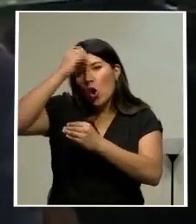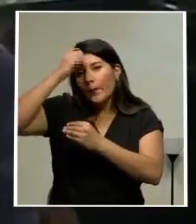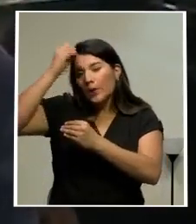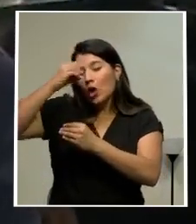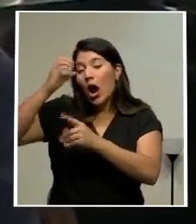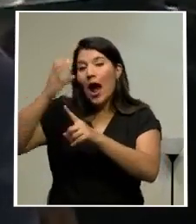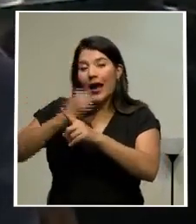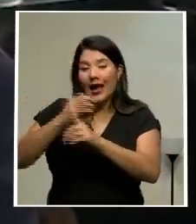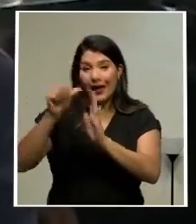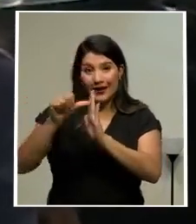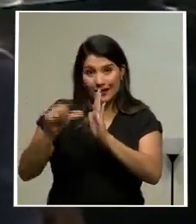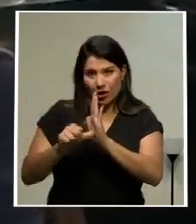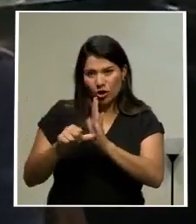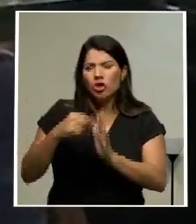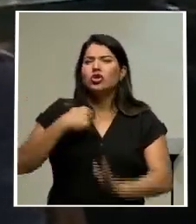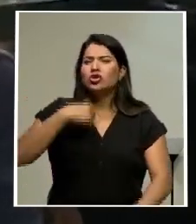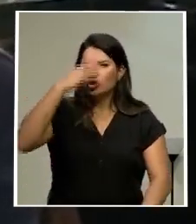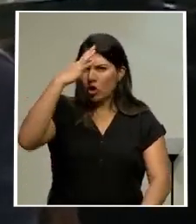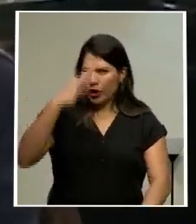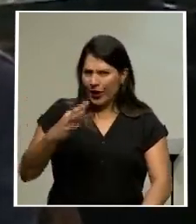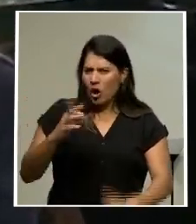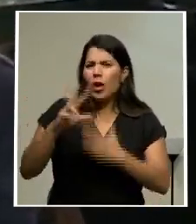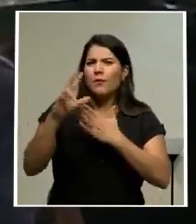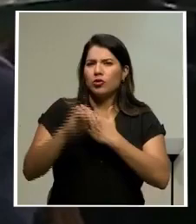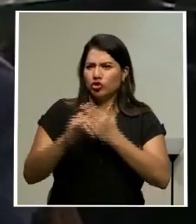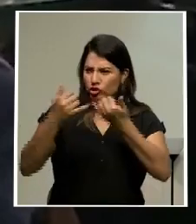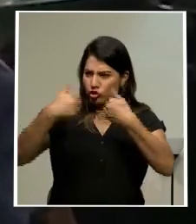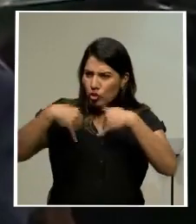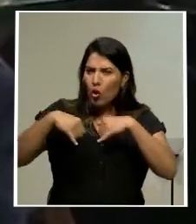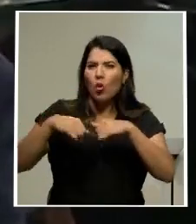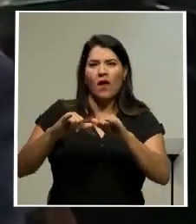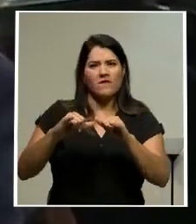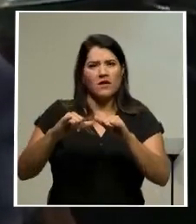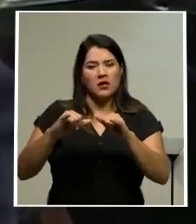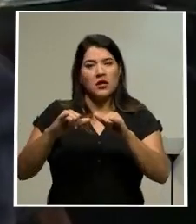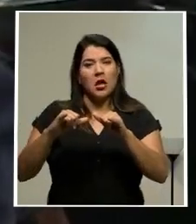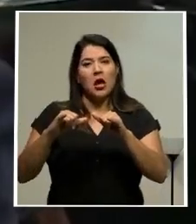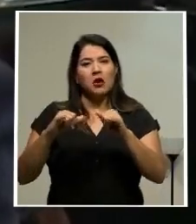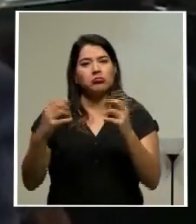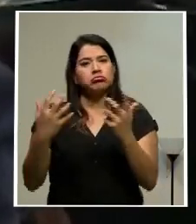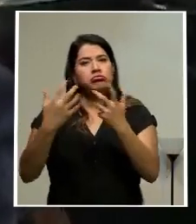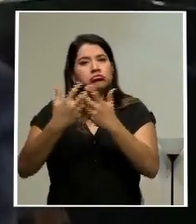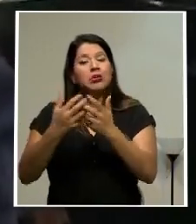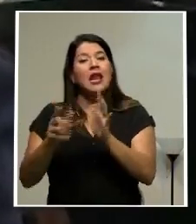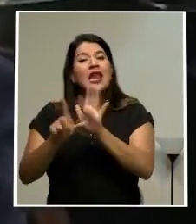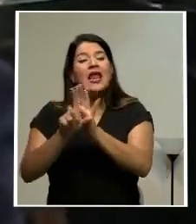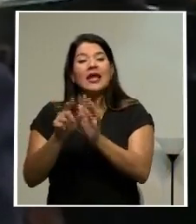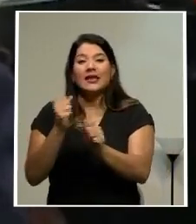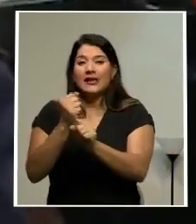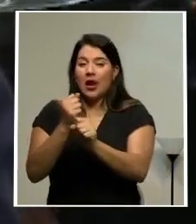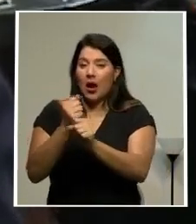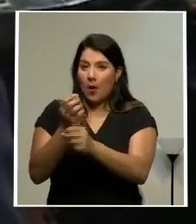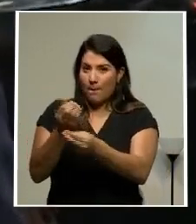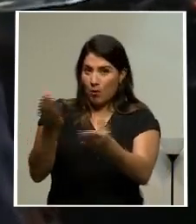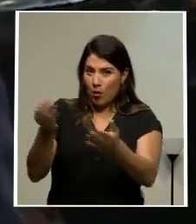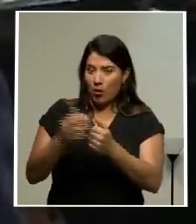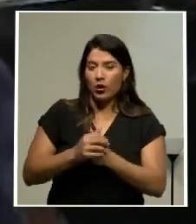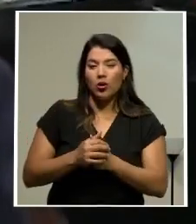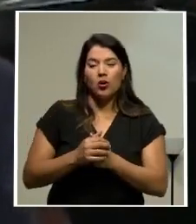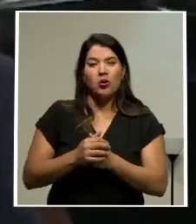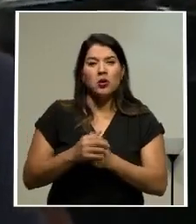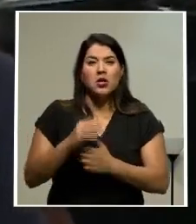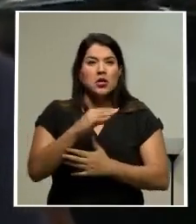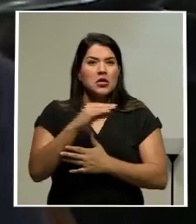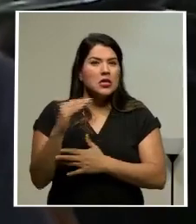supuesto que yo creo que el proyecto sigue abrazando una ley marco de empleo público, dejó de forma sin ningún